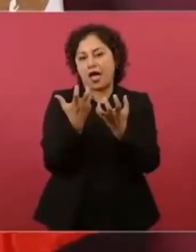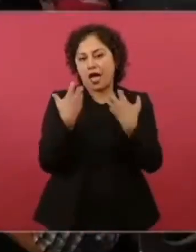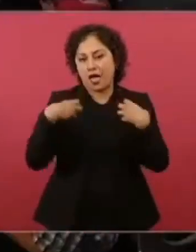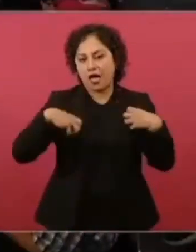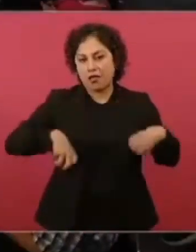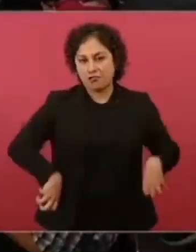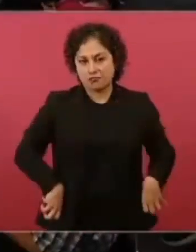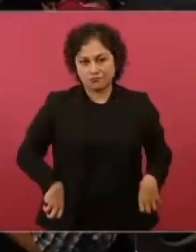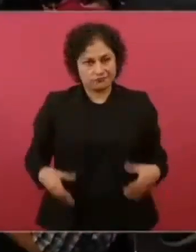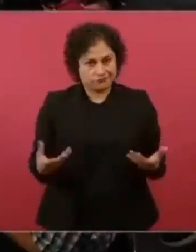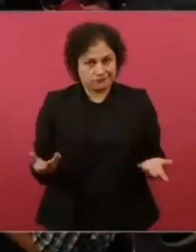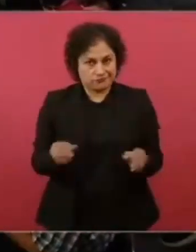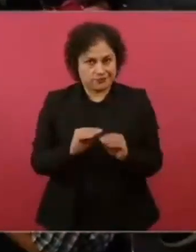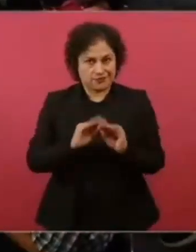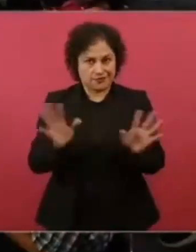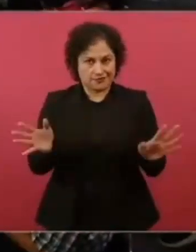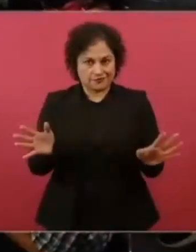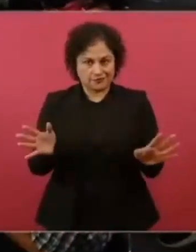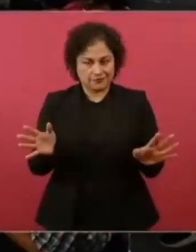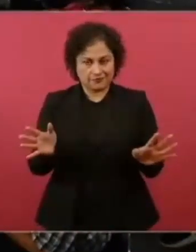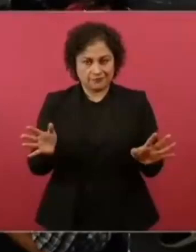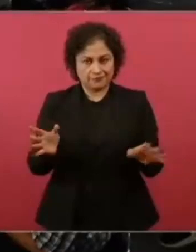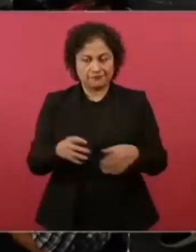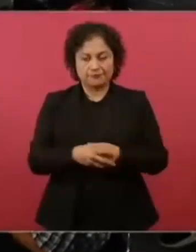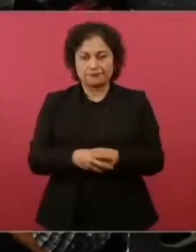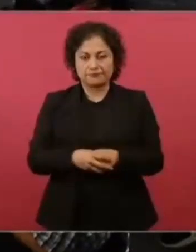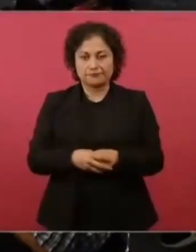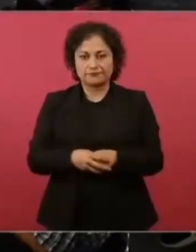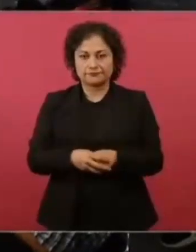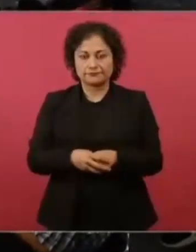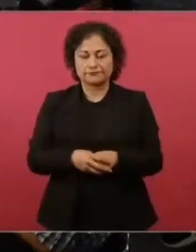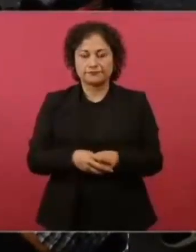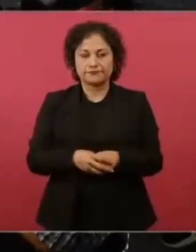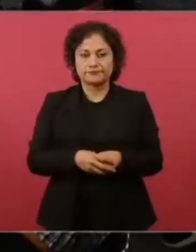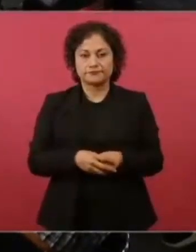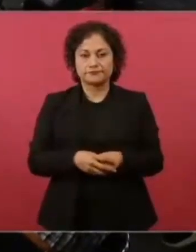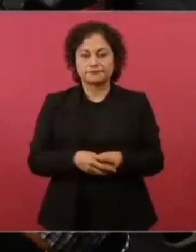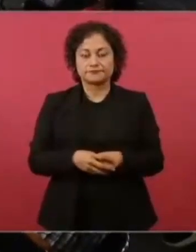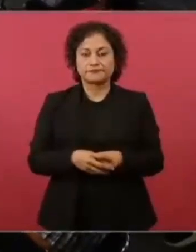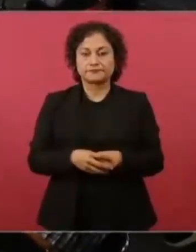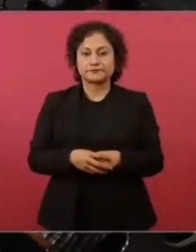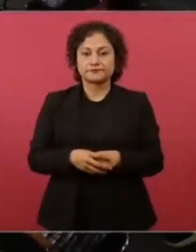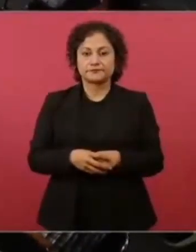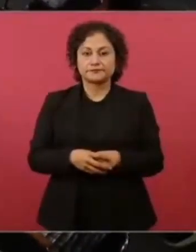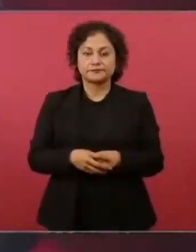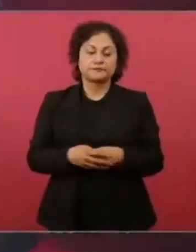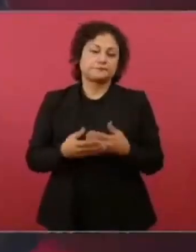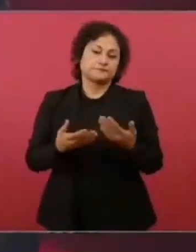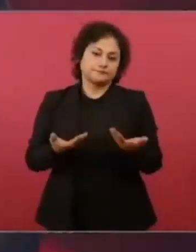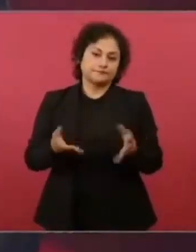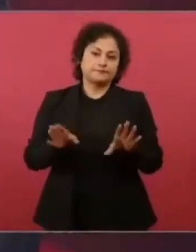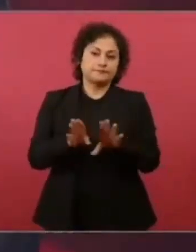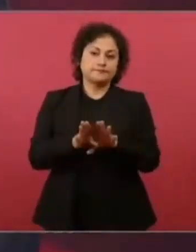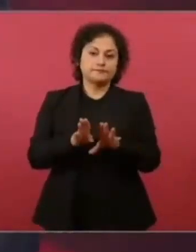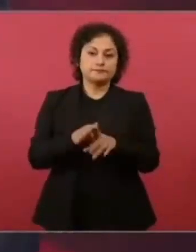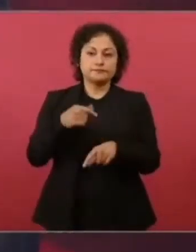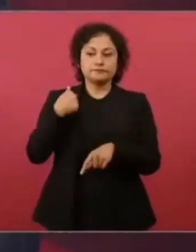se despierta el apetito.